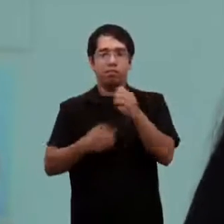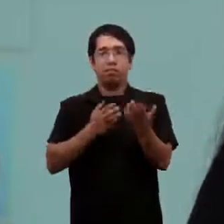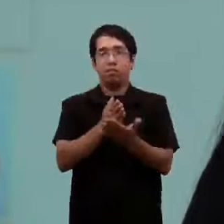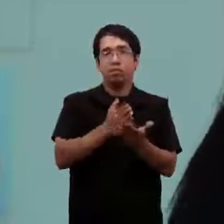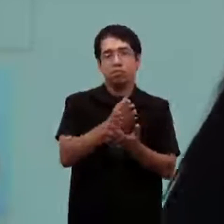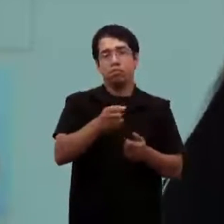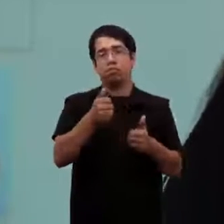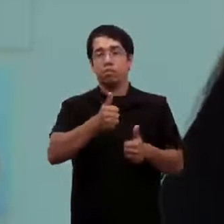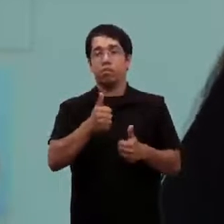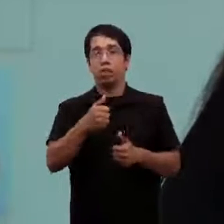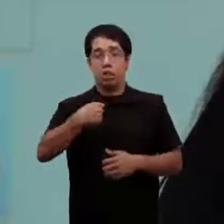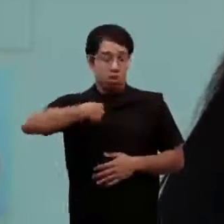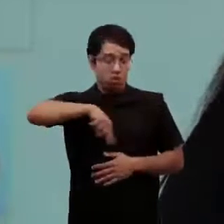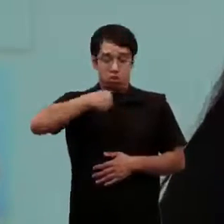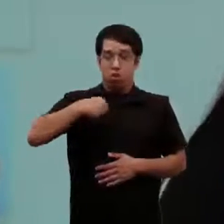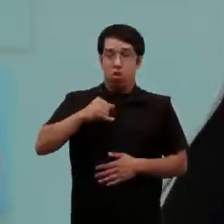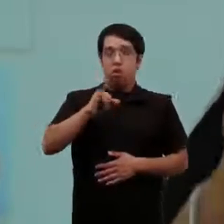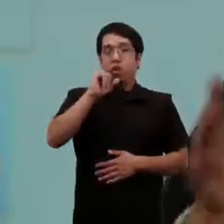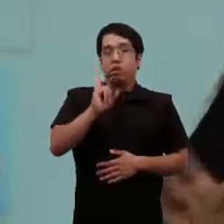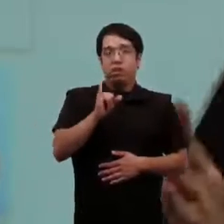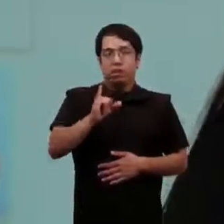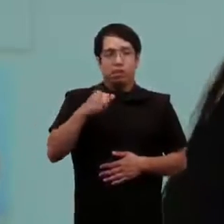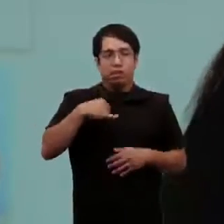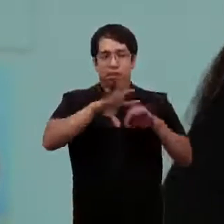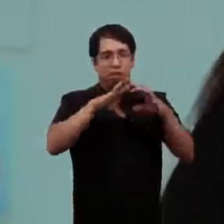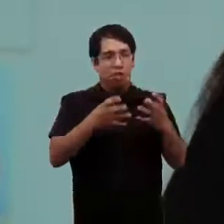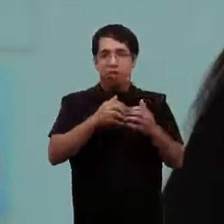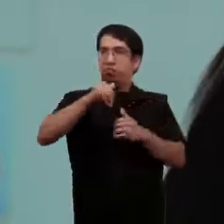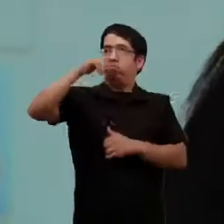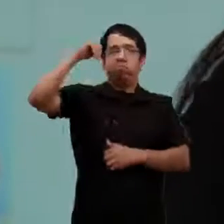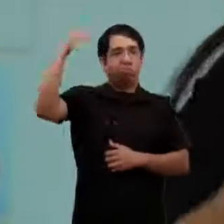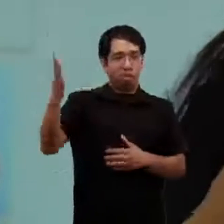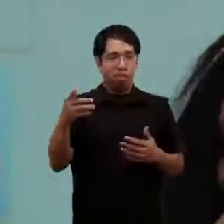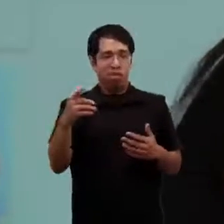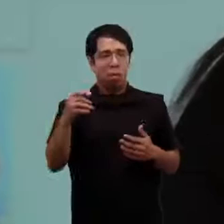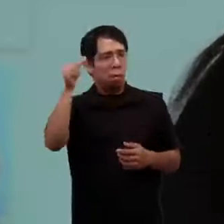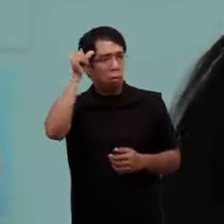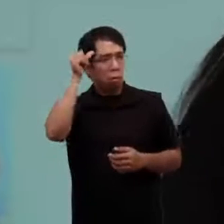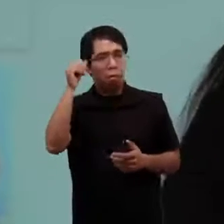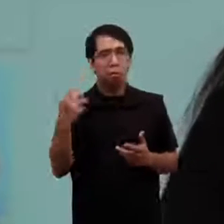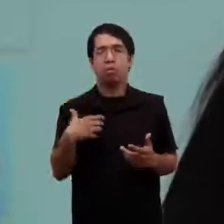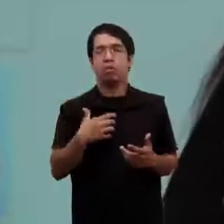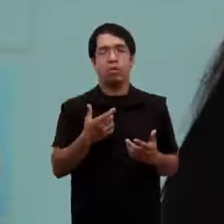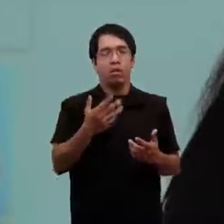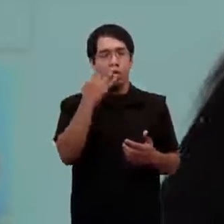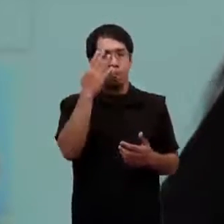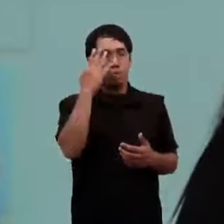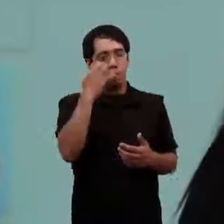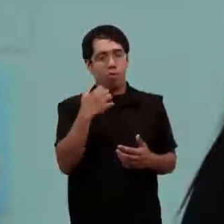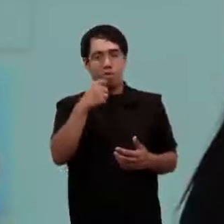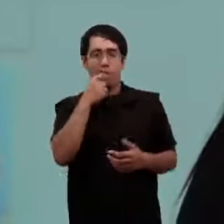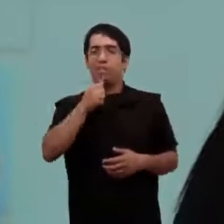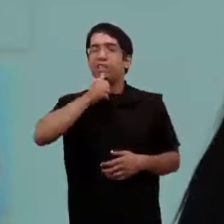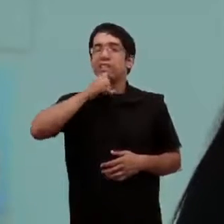dicen si realmente tenemos que ser extraterrestres para trabajar con el sector porque eso es un prejuicio